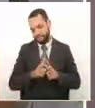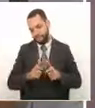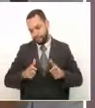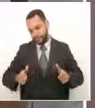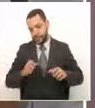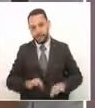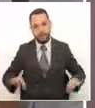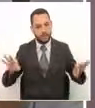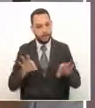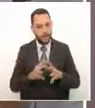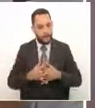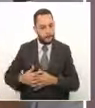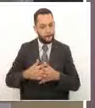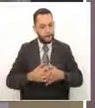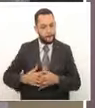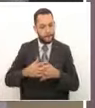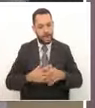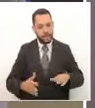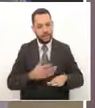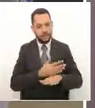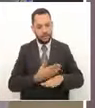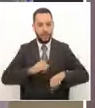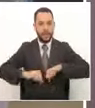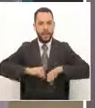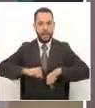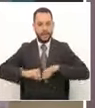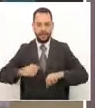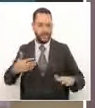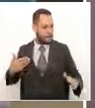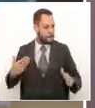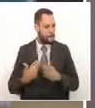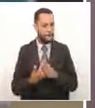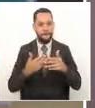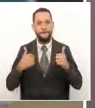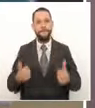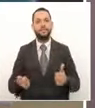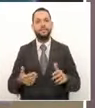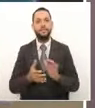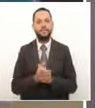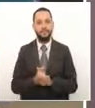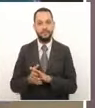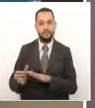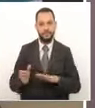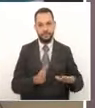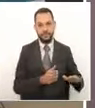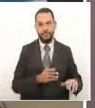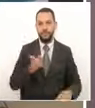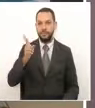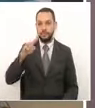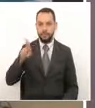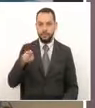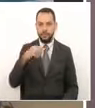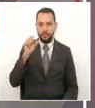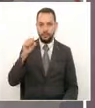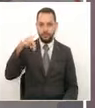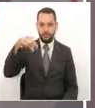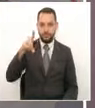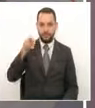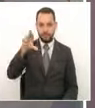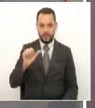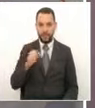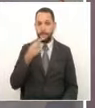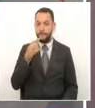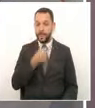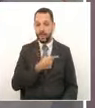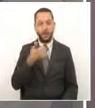acompañar para que sea una reactivación bien hecha y que nos sigamos cuidando. Doctora Sandy y doctor Jorge Alexis me informan desde el máster que tenemos